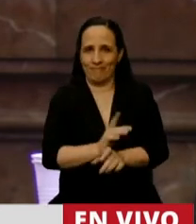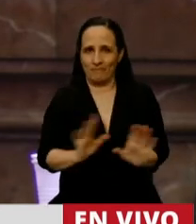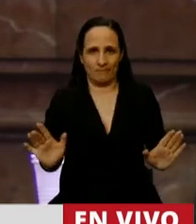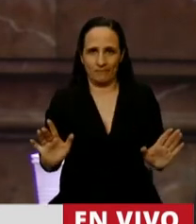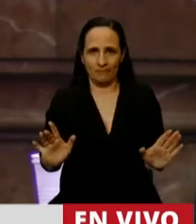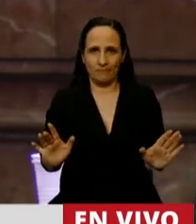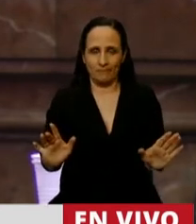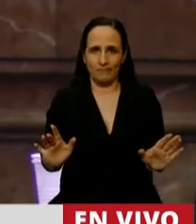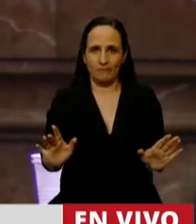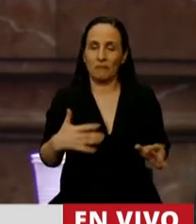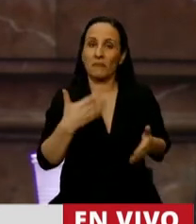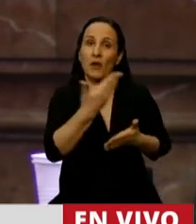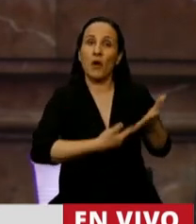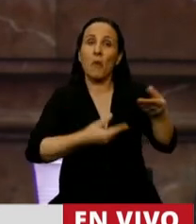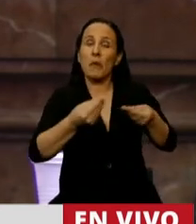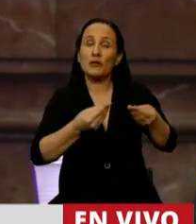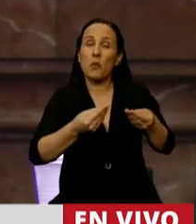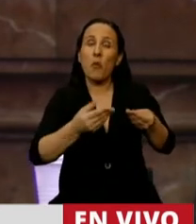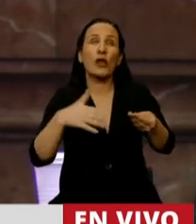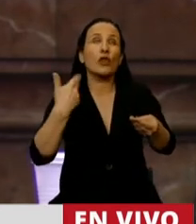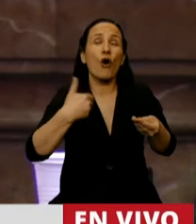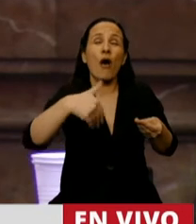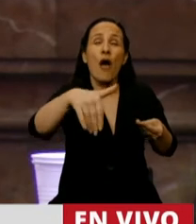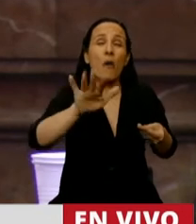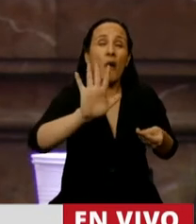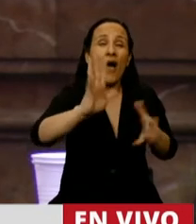¿Cuál es la proyección presupuestaria en este marco?